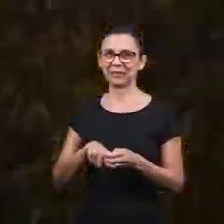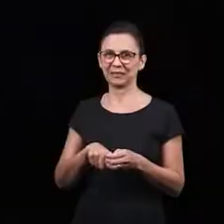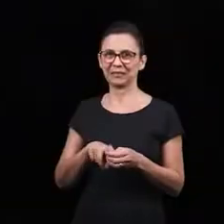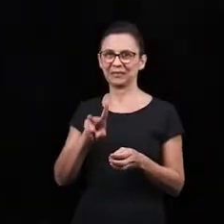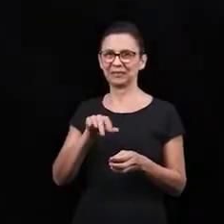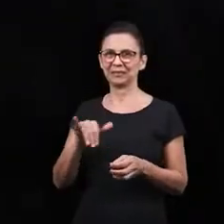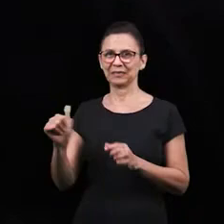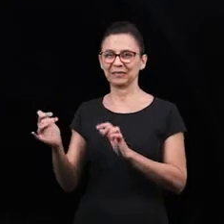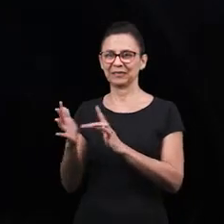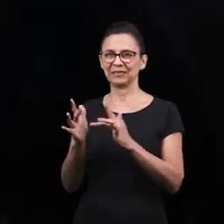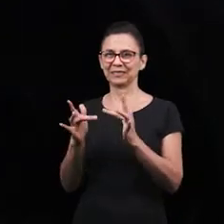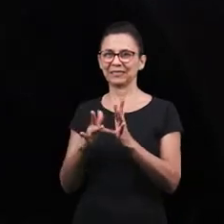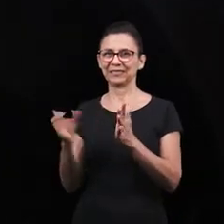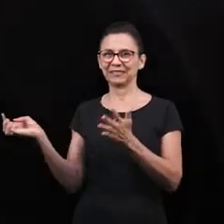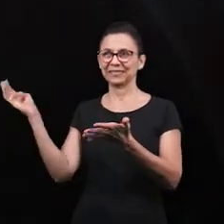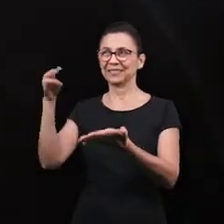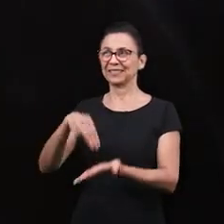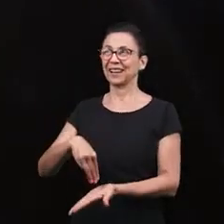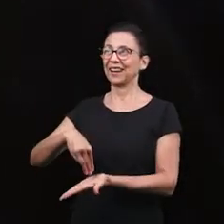Vem